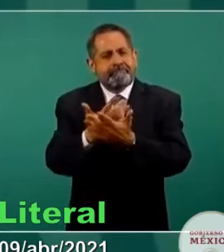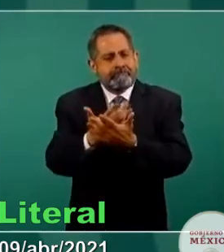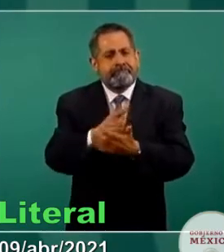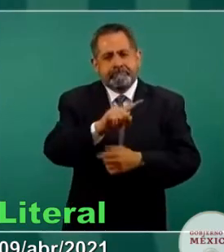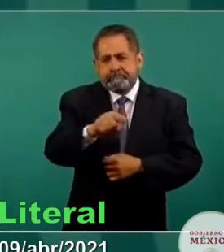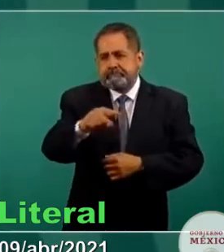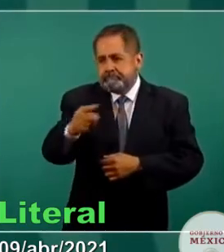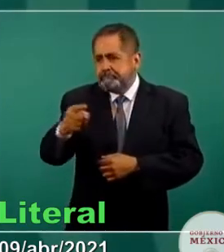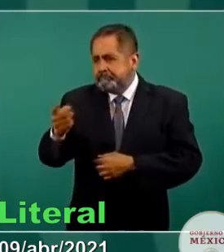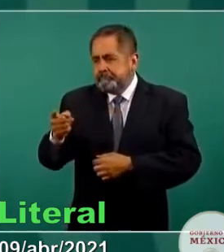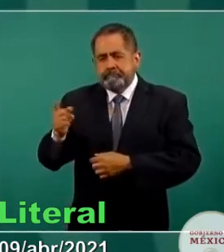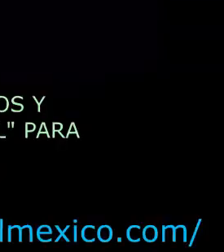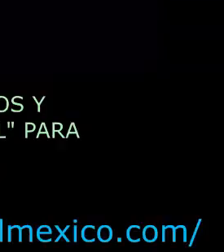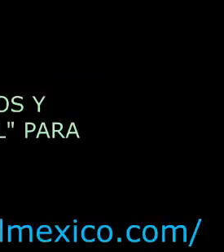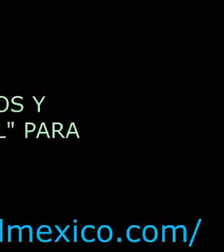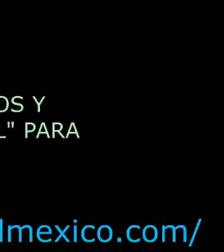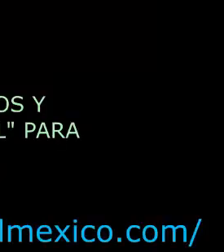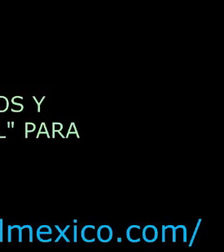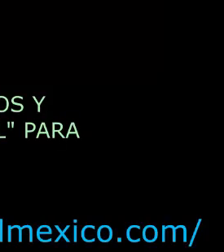poco a poco.